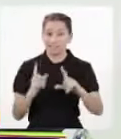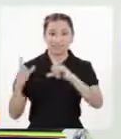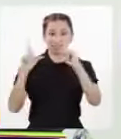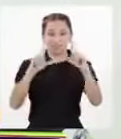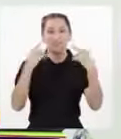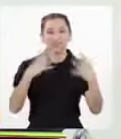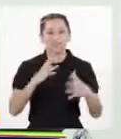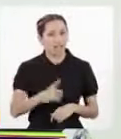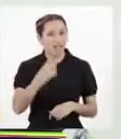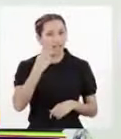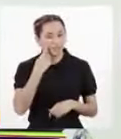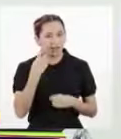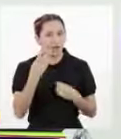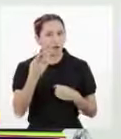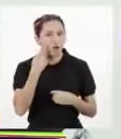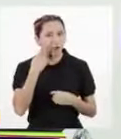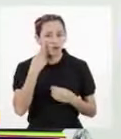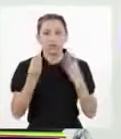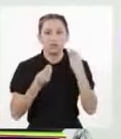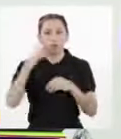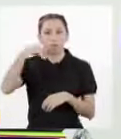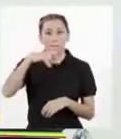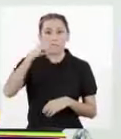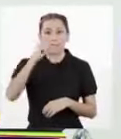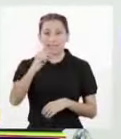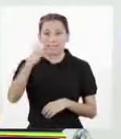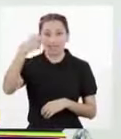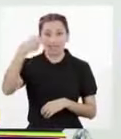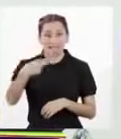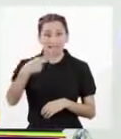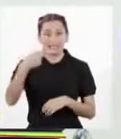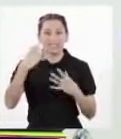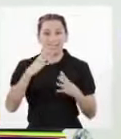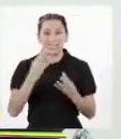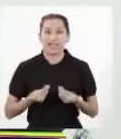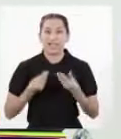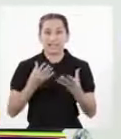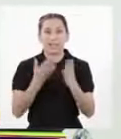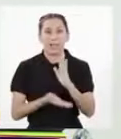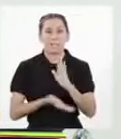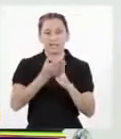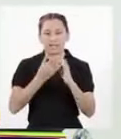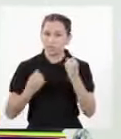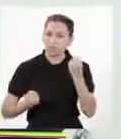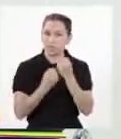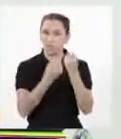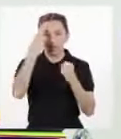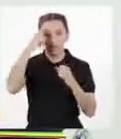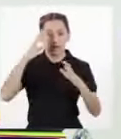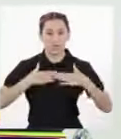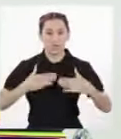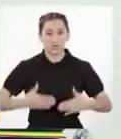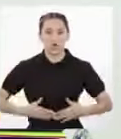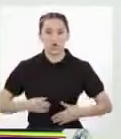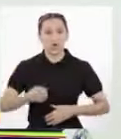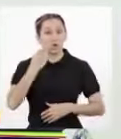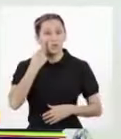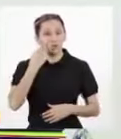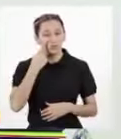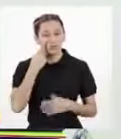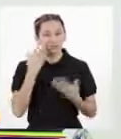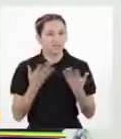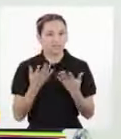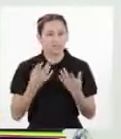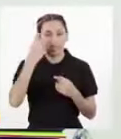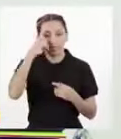de hoy hemos observado como el conocimiento del PGH Ha brindado uno de los aportes más valiosos para la humanidad El conocimiento que